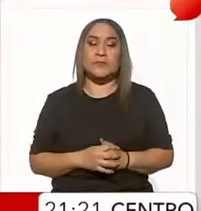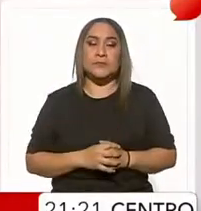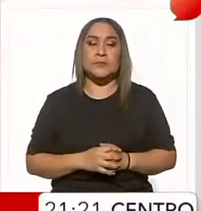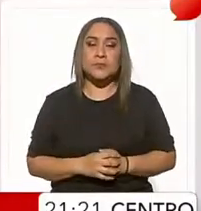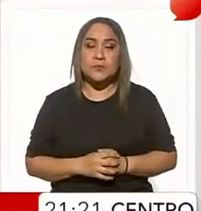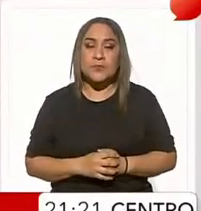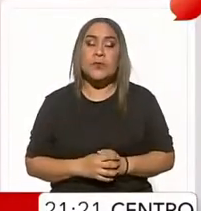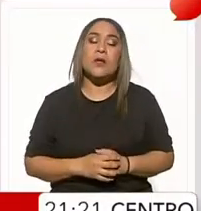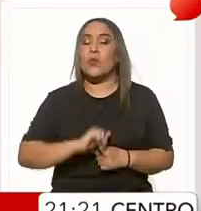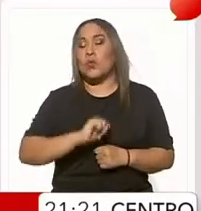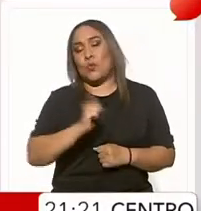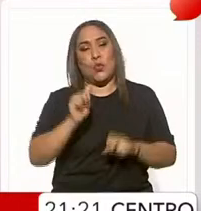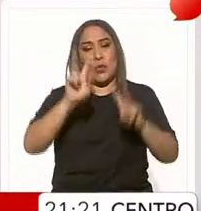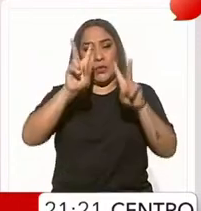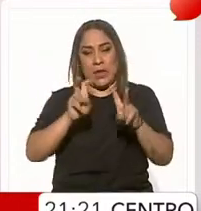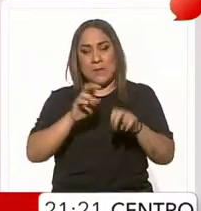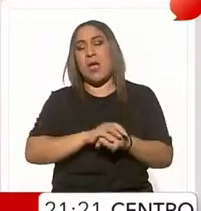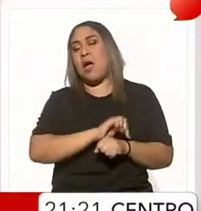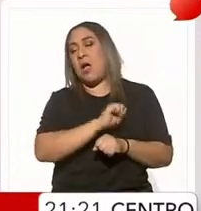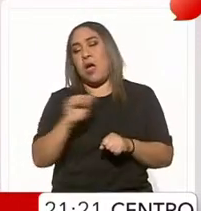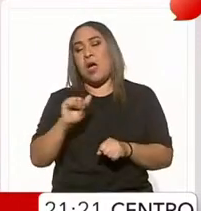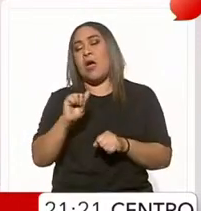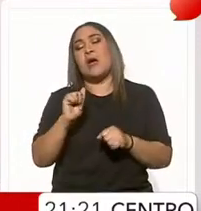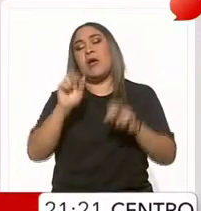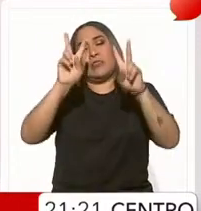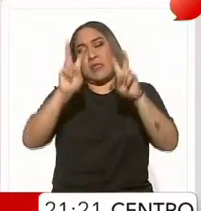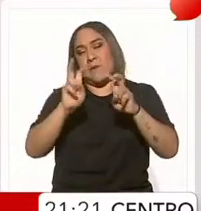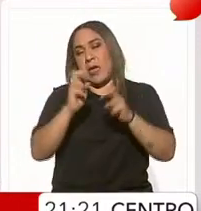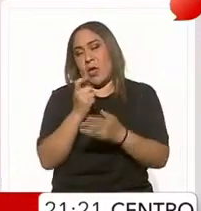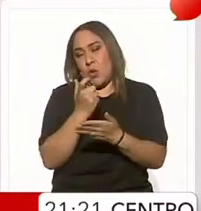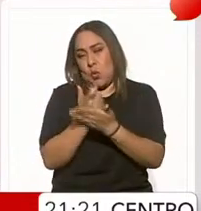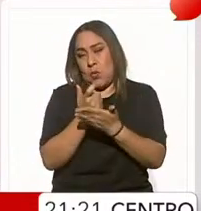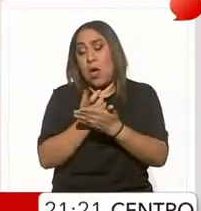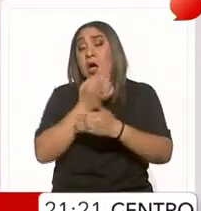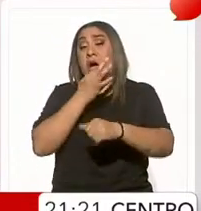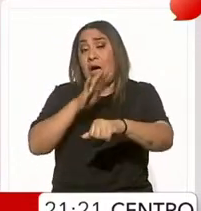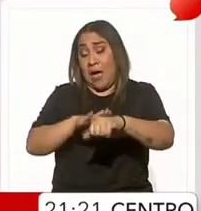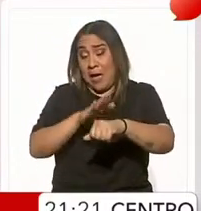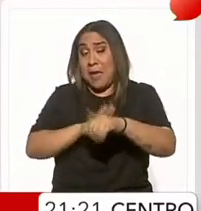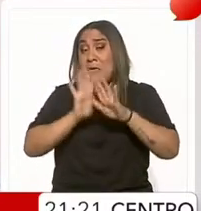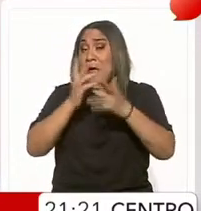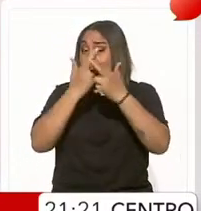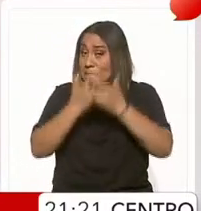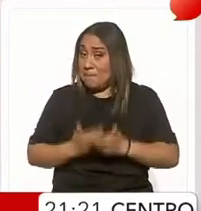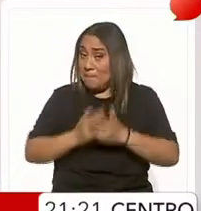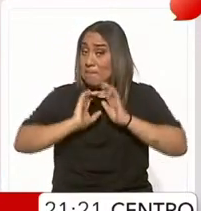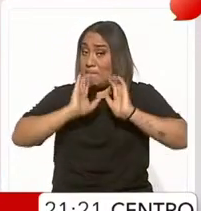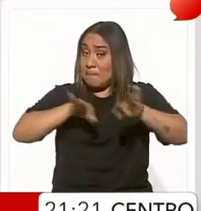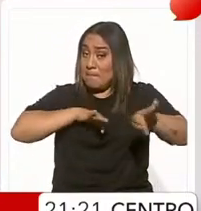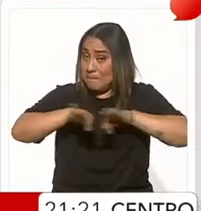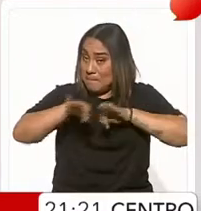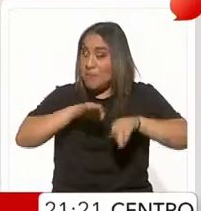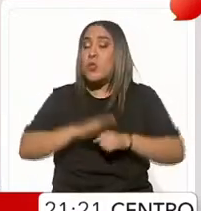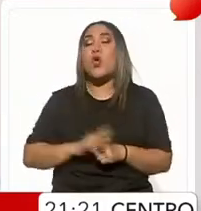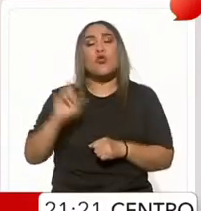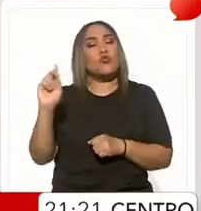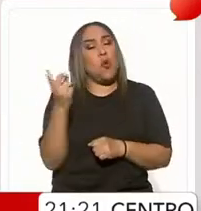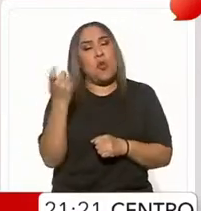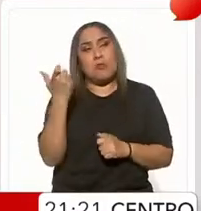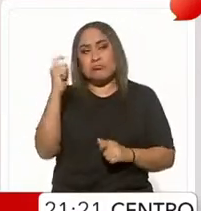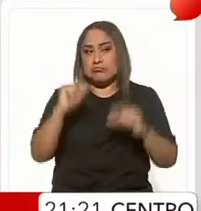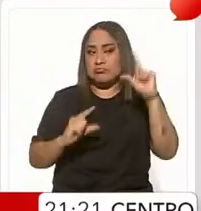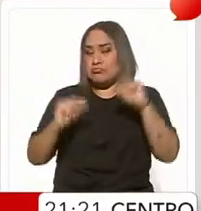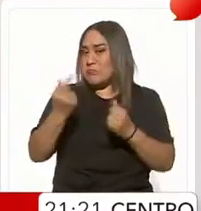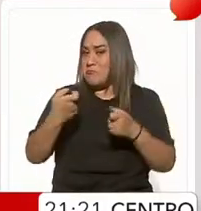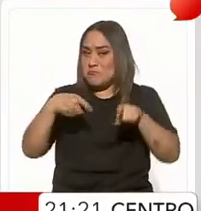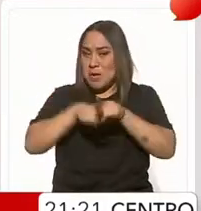Vamos a cambiar de tema. información económica le comentamos que aumentó el nivel de empleo en el país y el dólar se mantiene estable en su cotización.